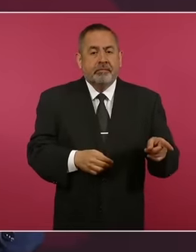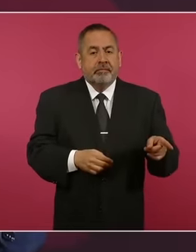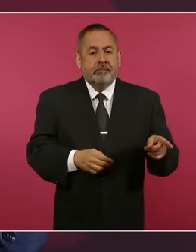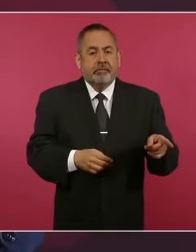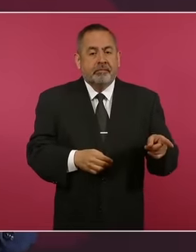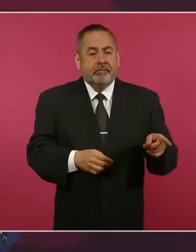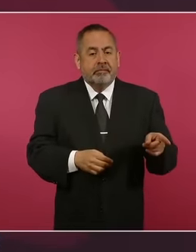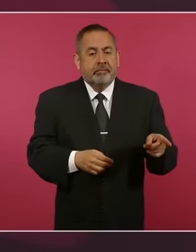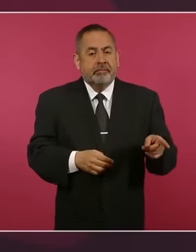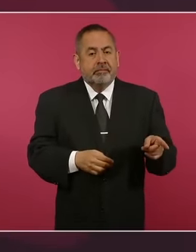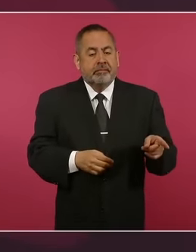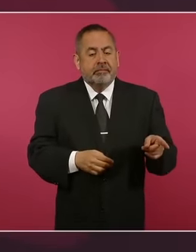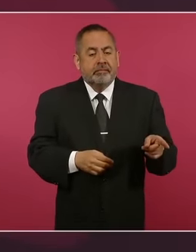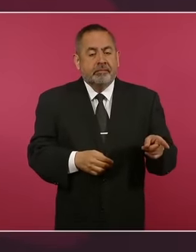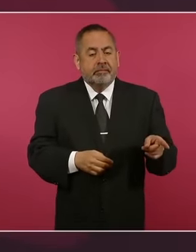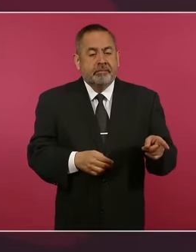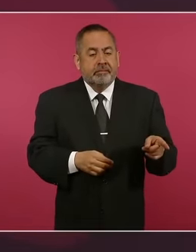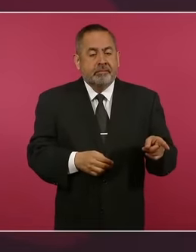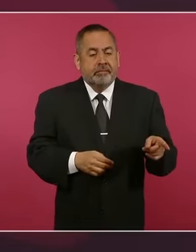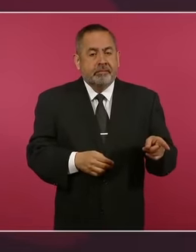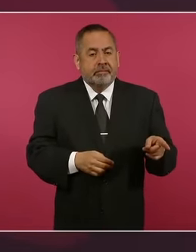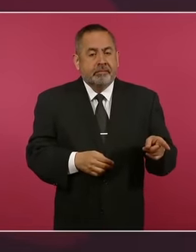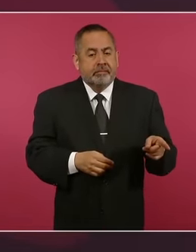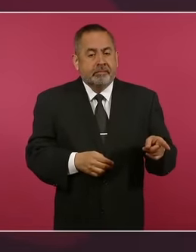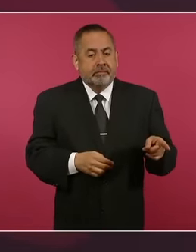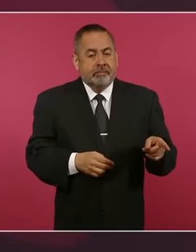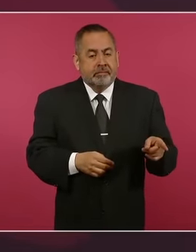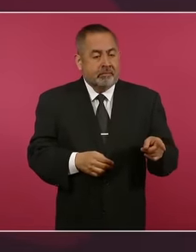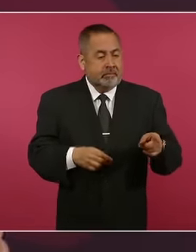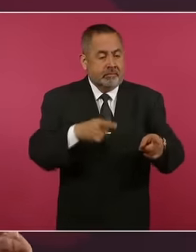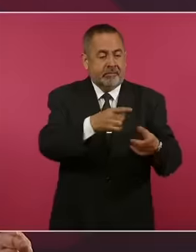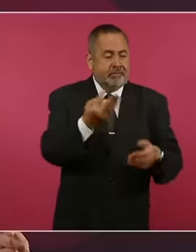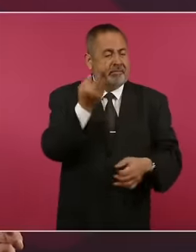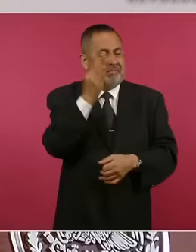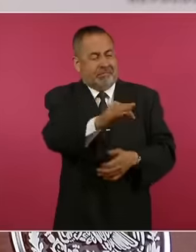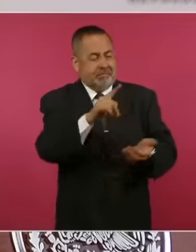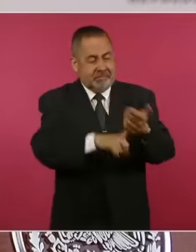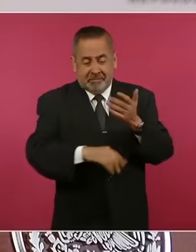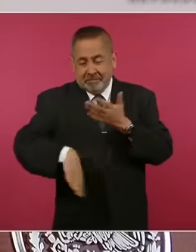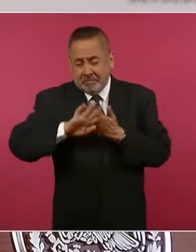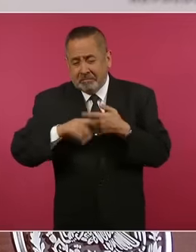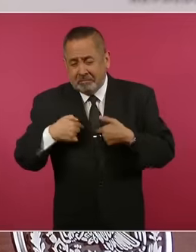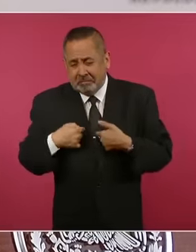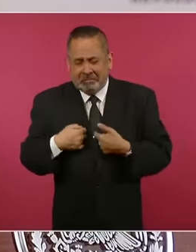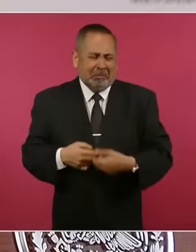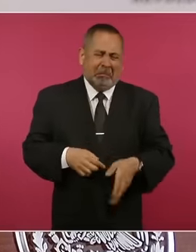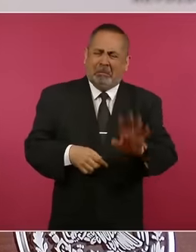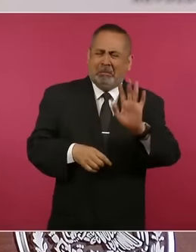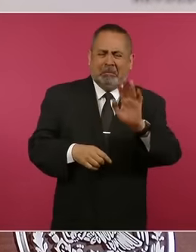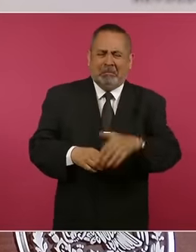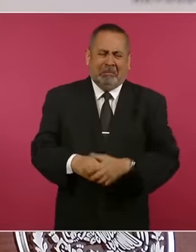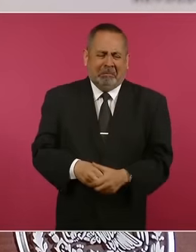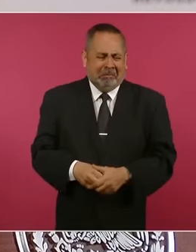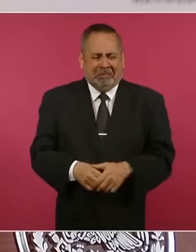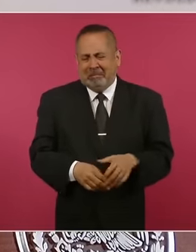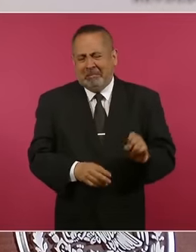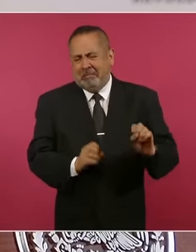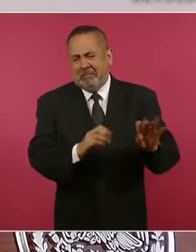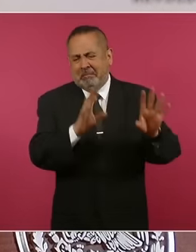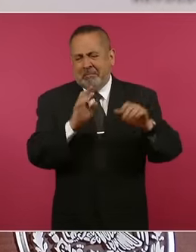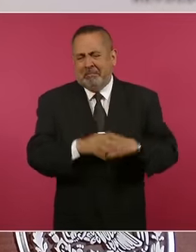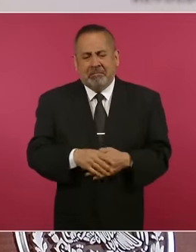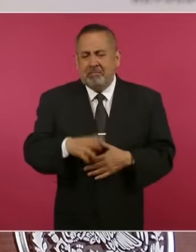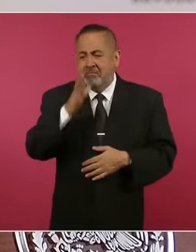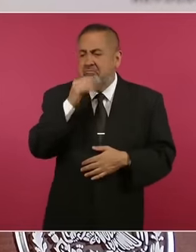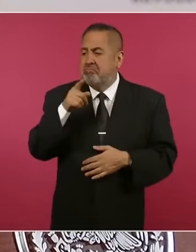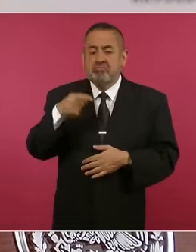consideremos traidora a la patria. No, no, nosotros